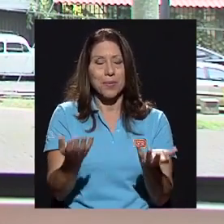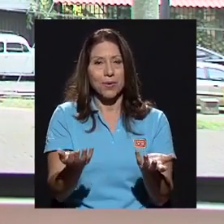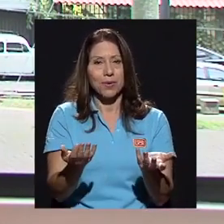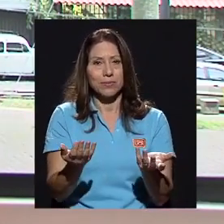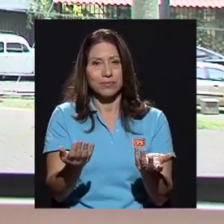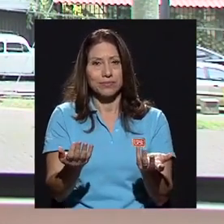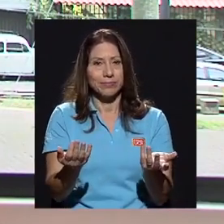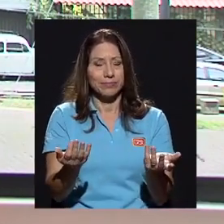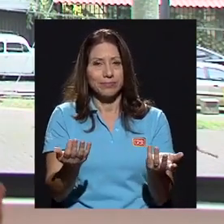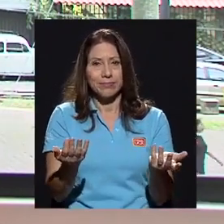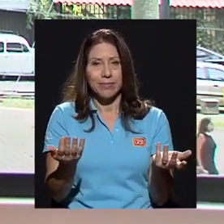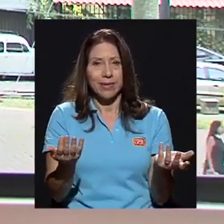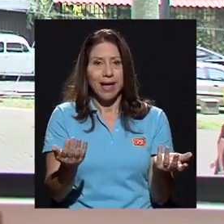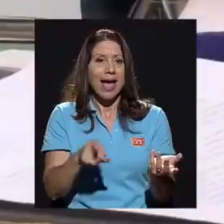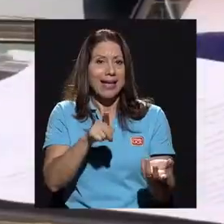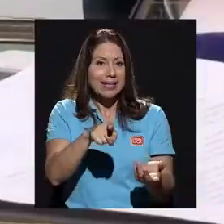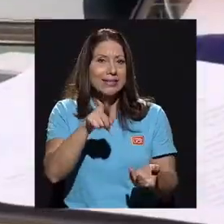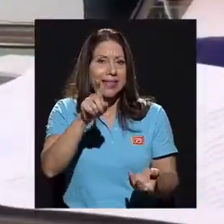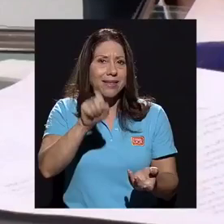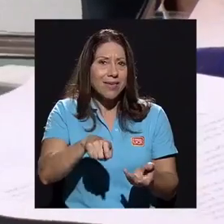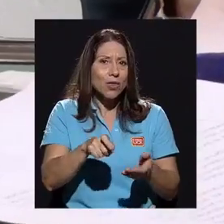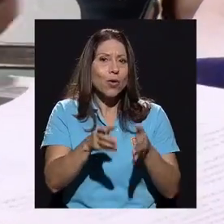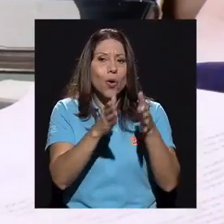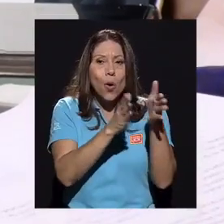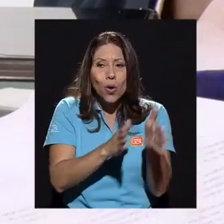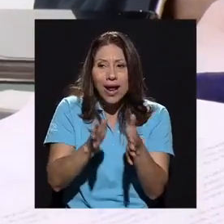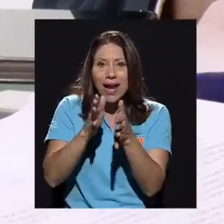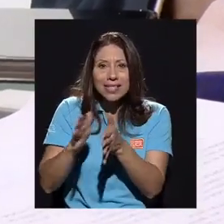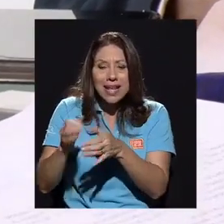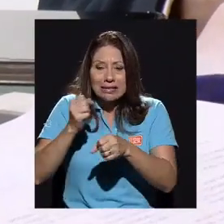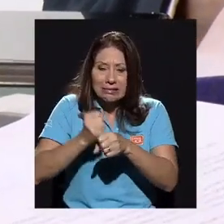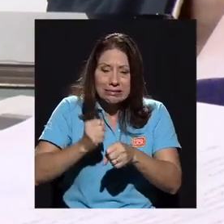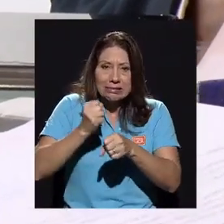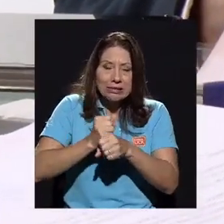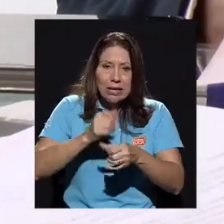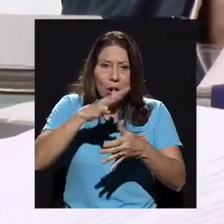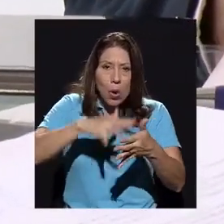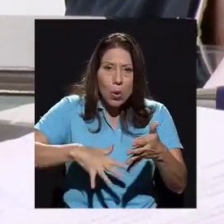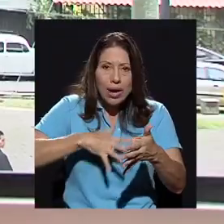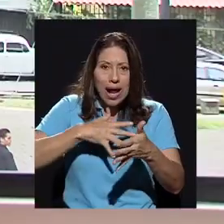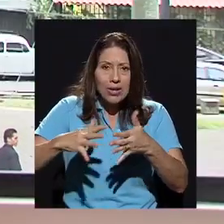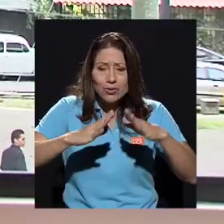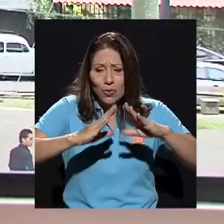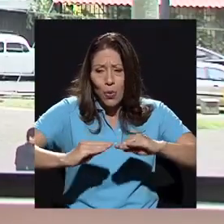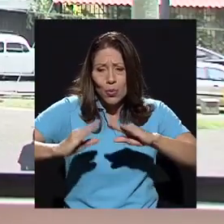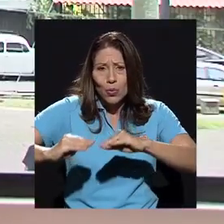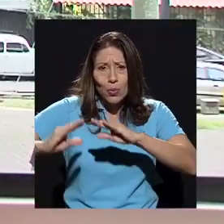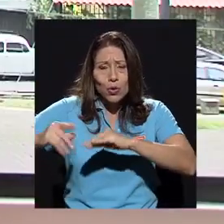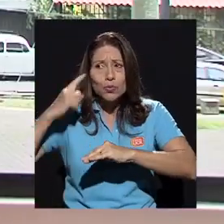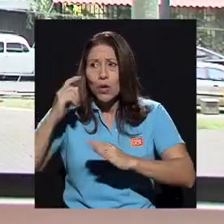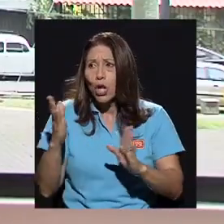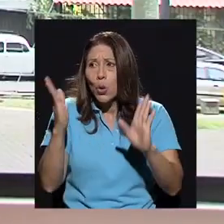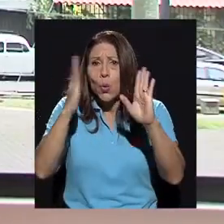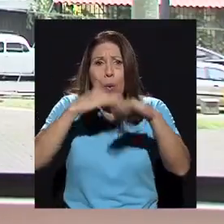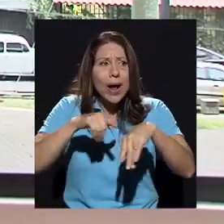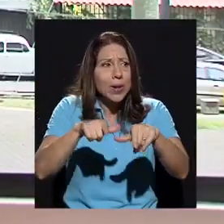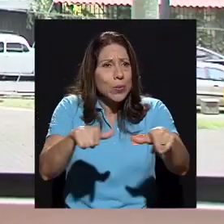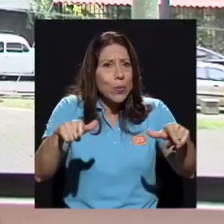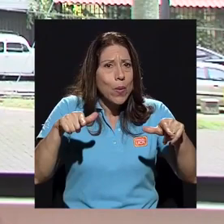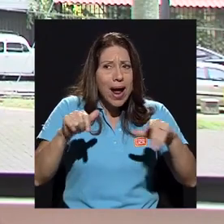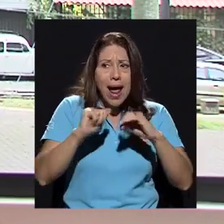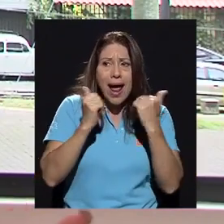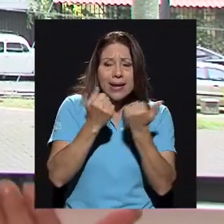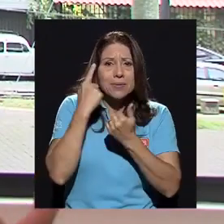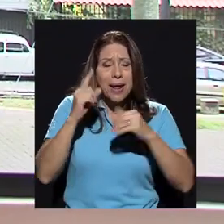que organizar horarios nocturnos porque no hay espacios para dar clases, ¿verdad?